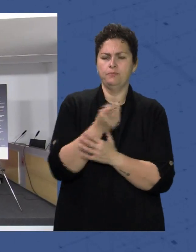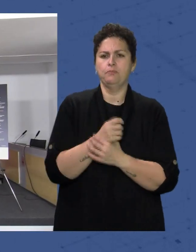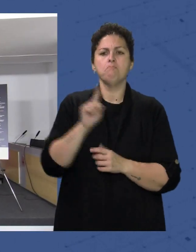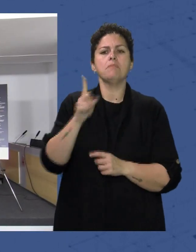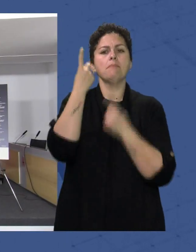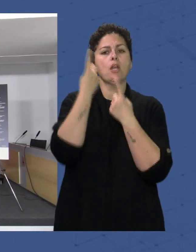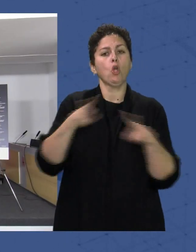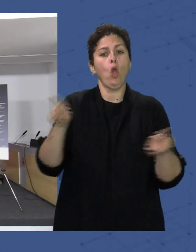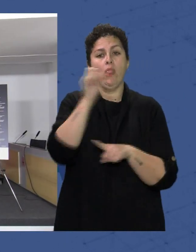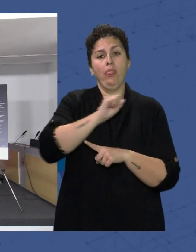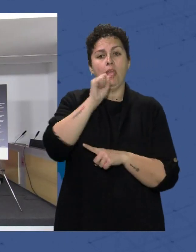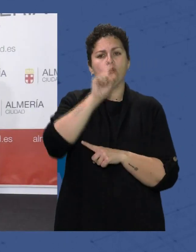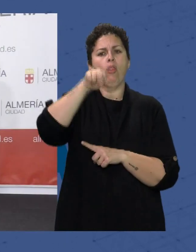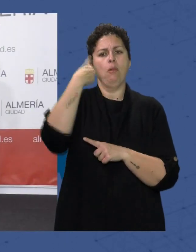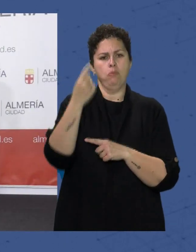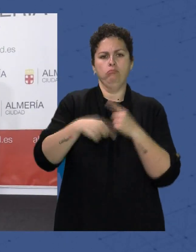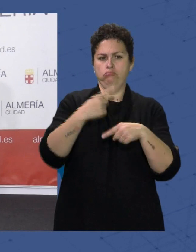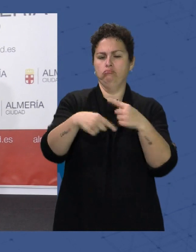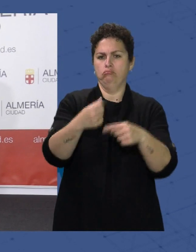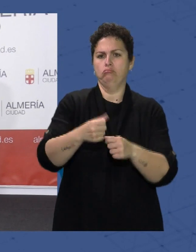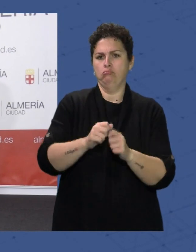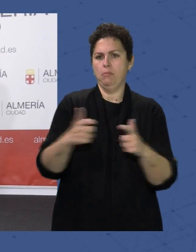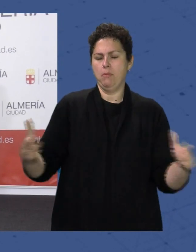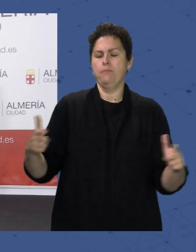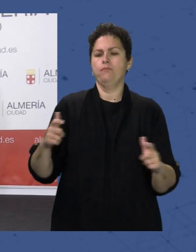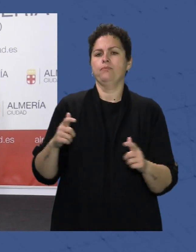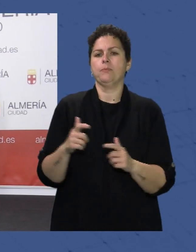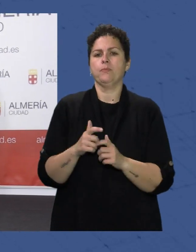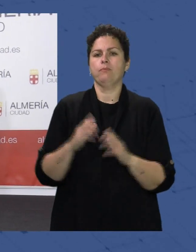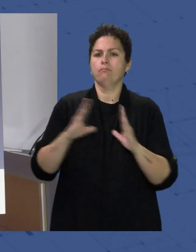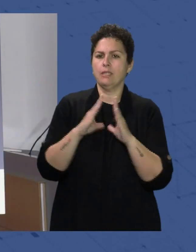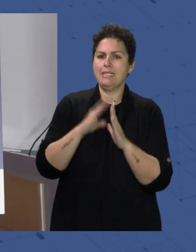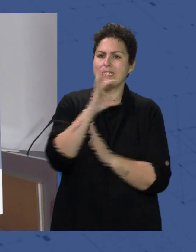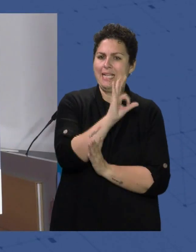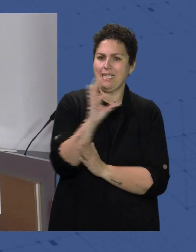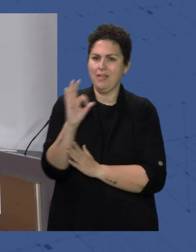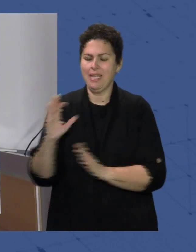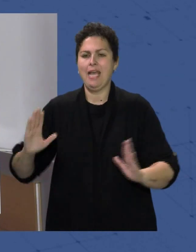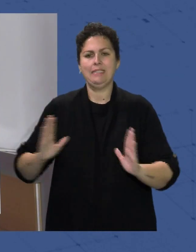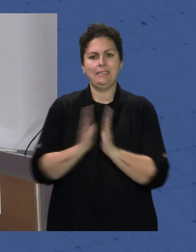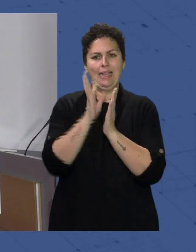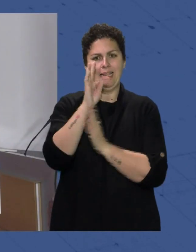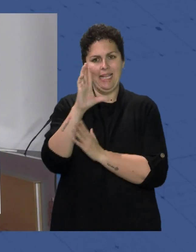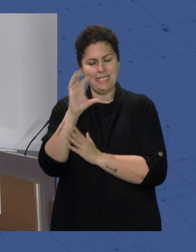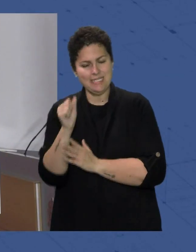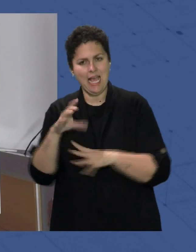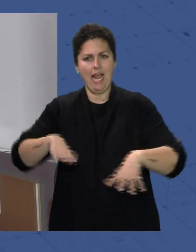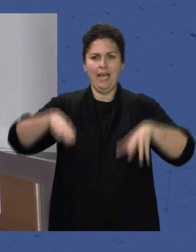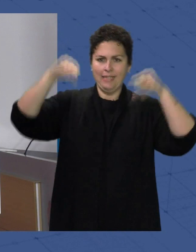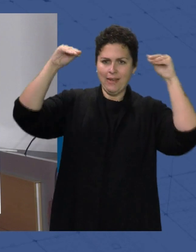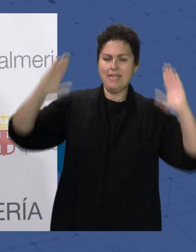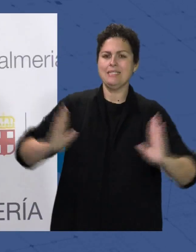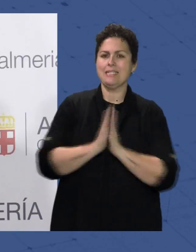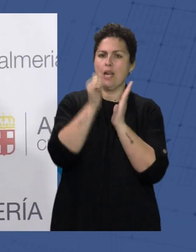concierto Al que le seguirán otros En la parroquia San Sebastián La de Santa Teresa La Catedral San Agustín O el Espíritu